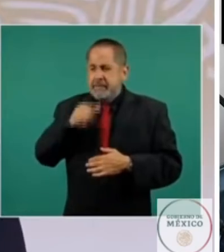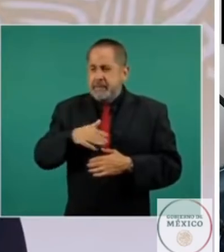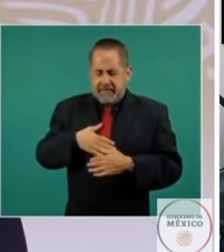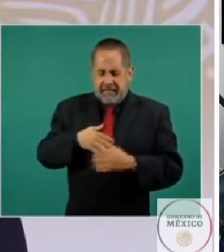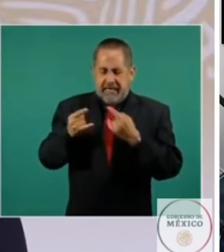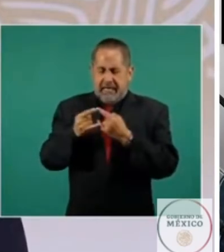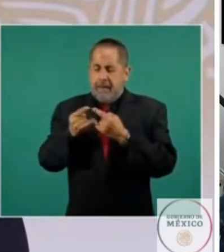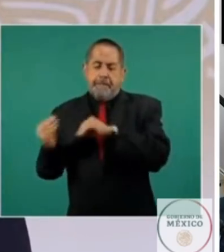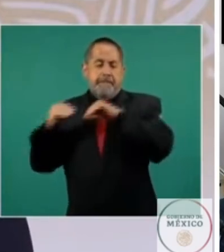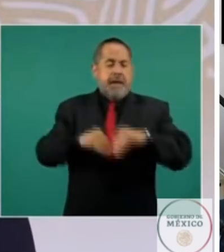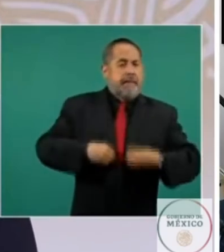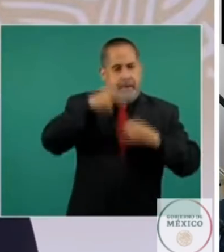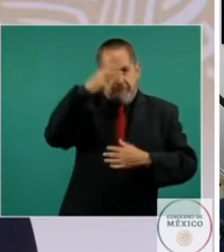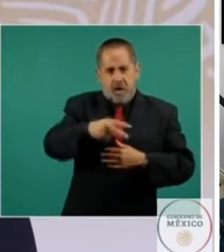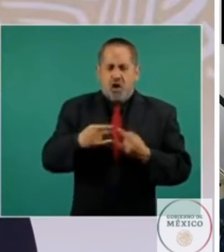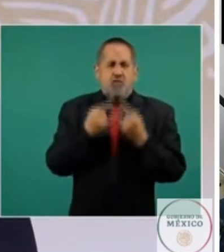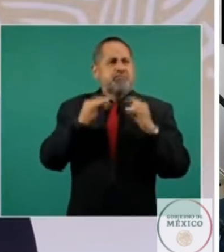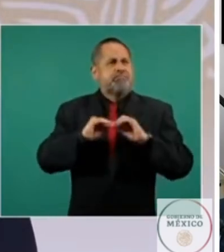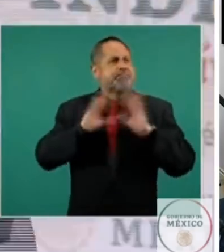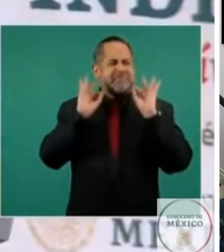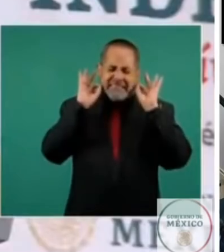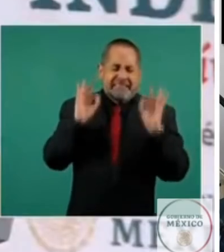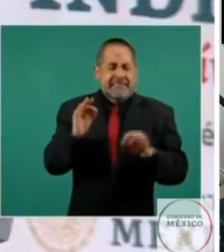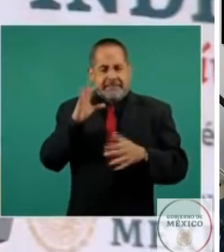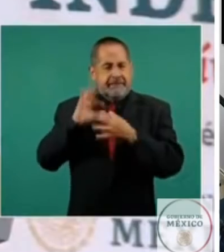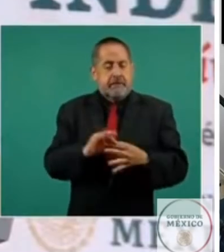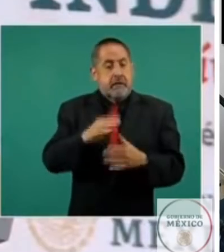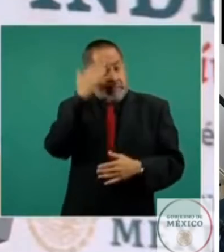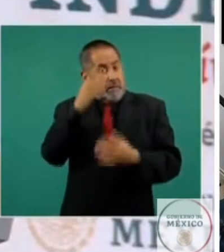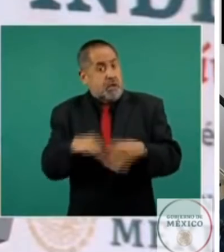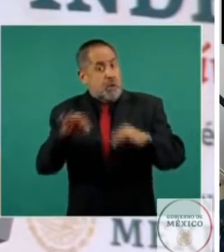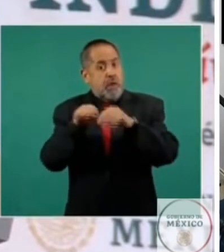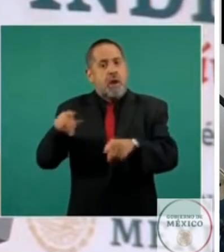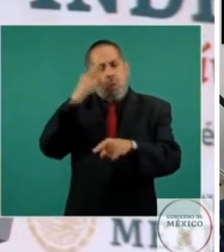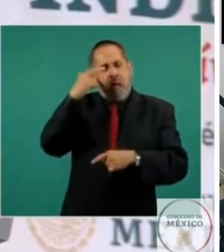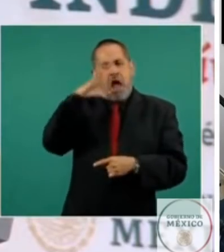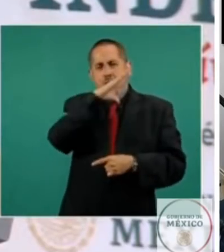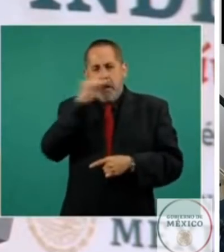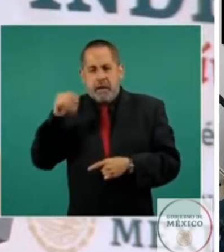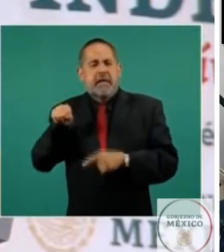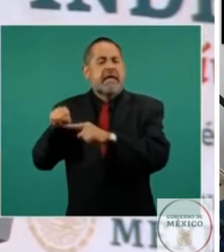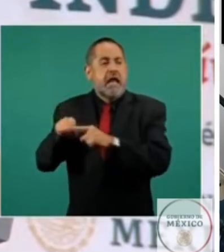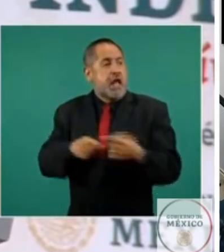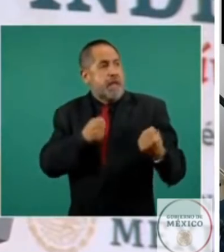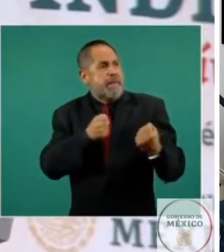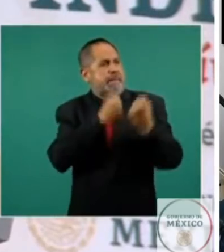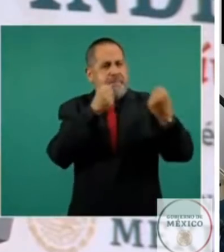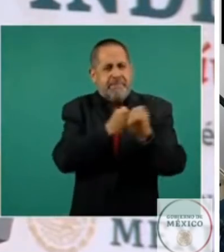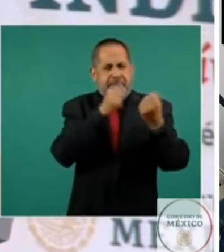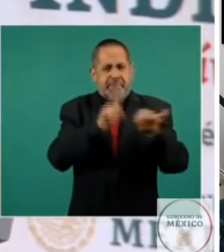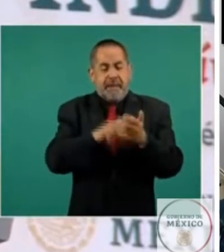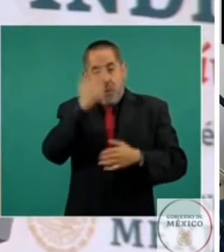digan que son otros tiempos amigos y amigas me despido de esta información ya sabes si te gustó suscríbete a este canal